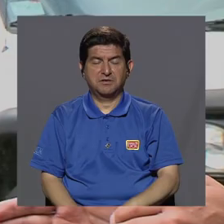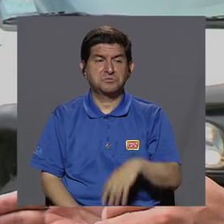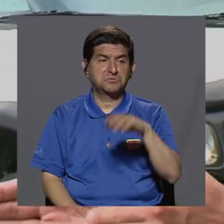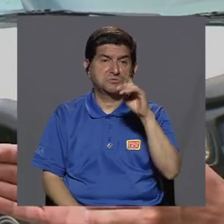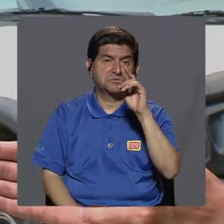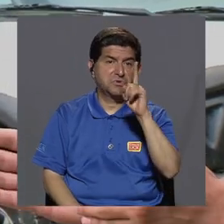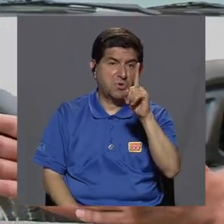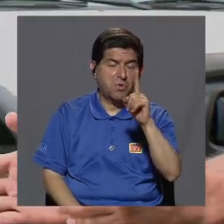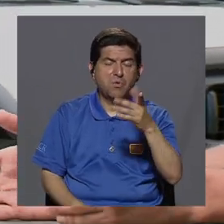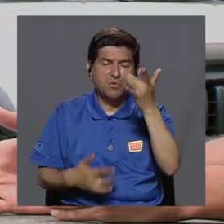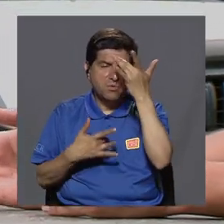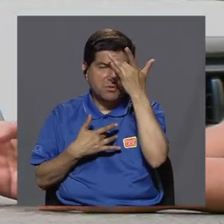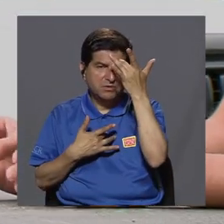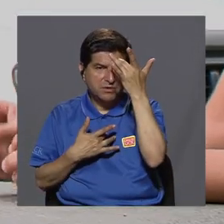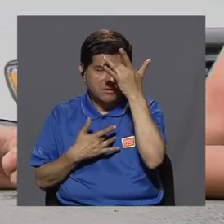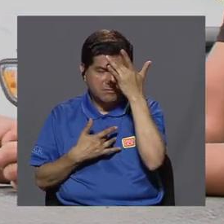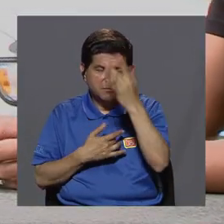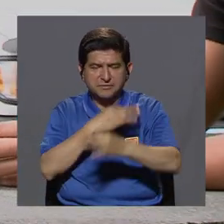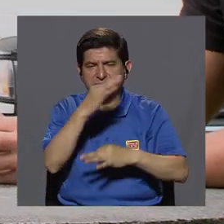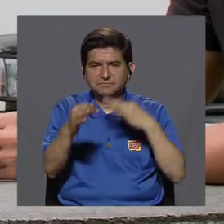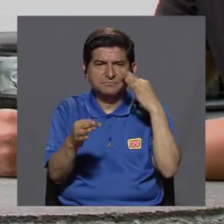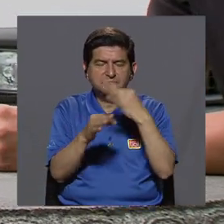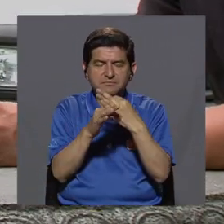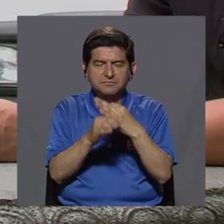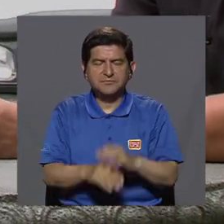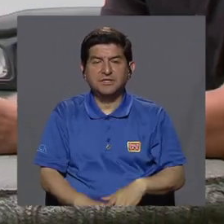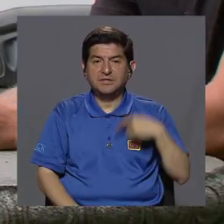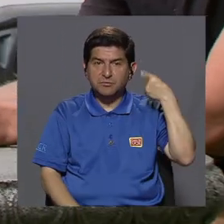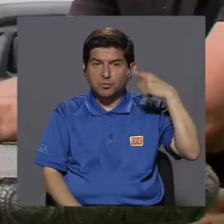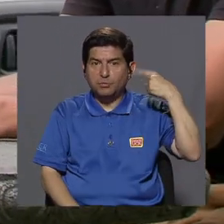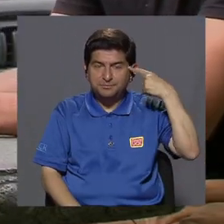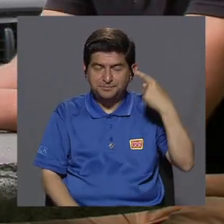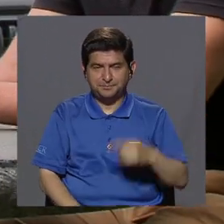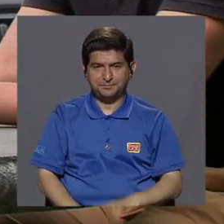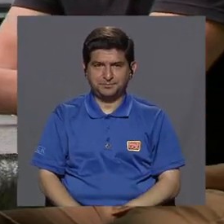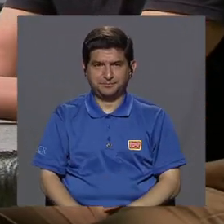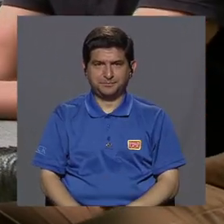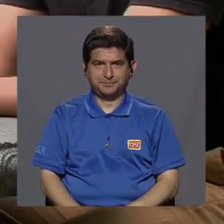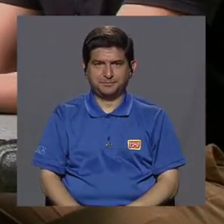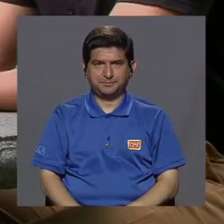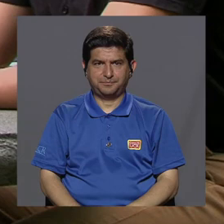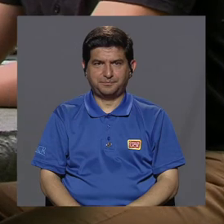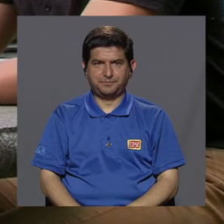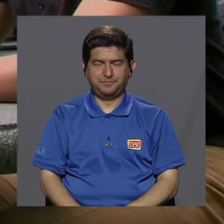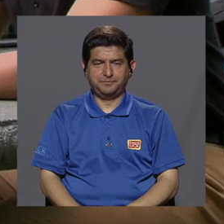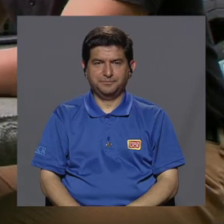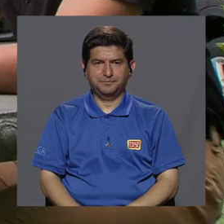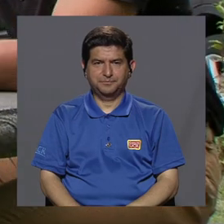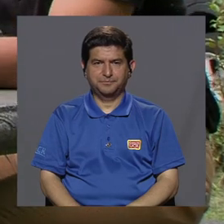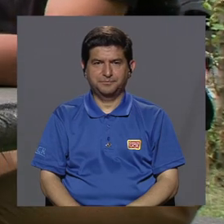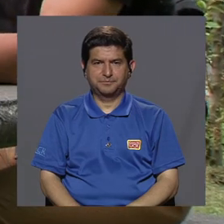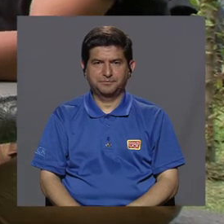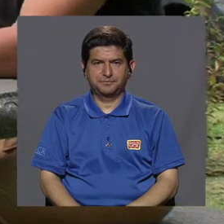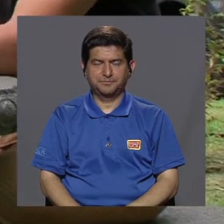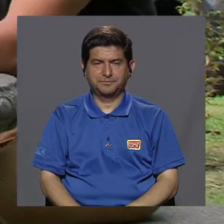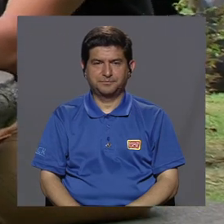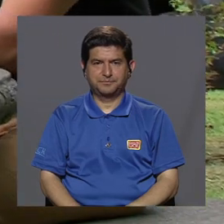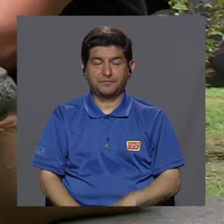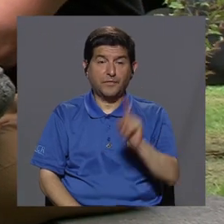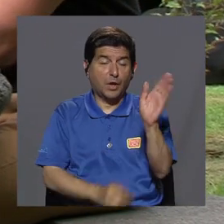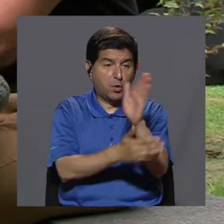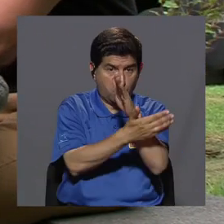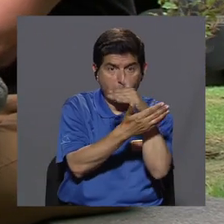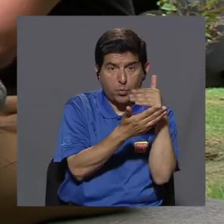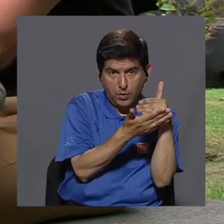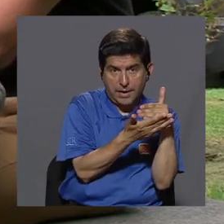enfermedad de tipo demencial, verdad, están las, más que todo la